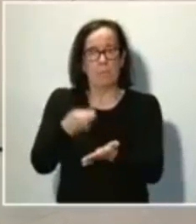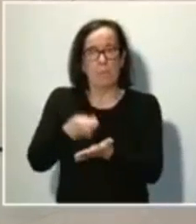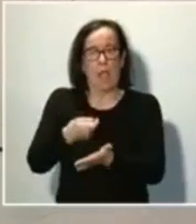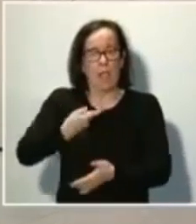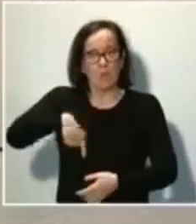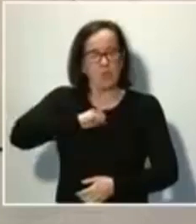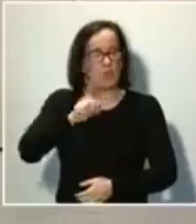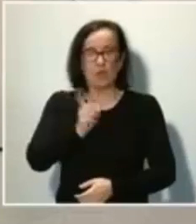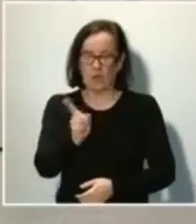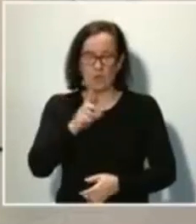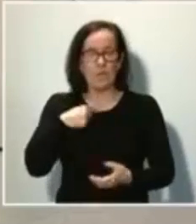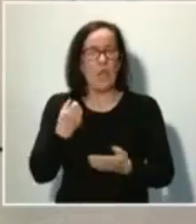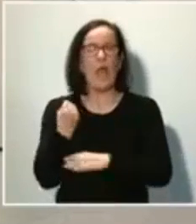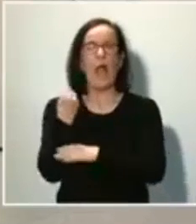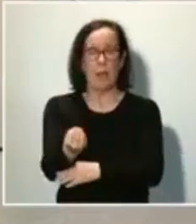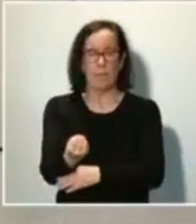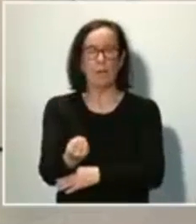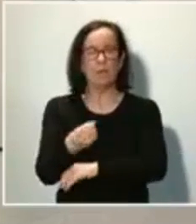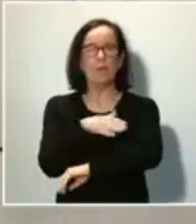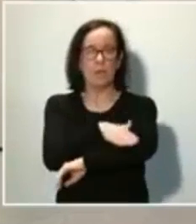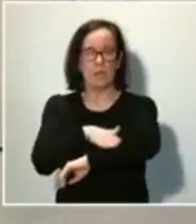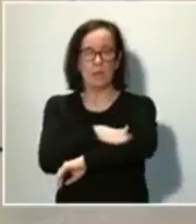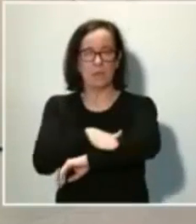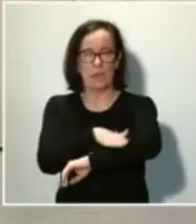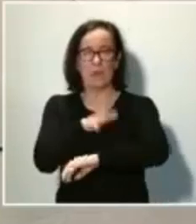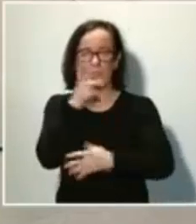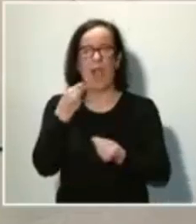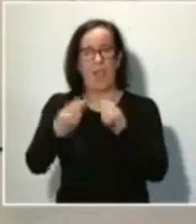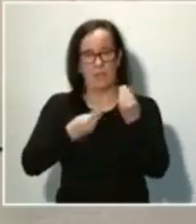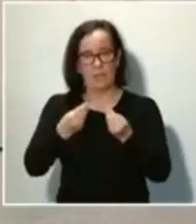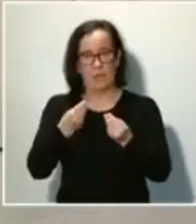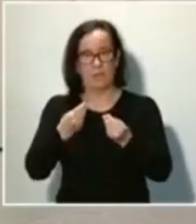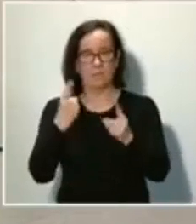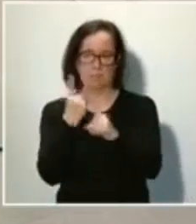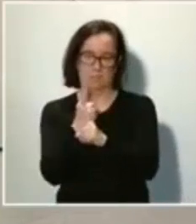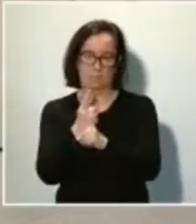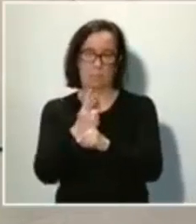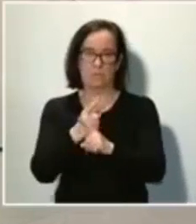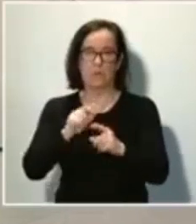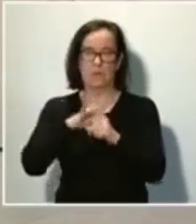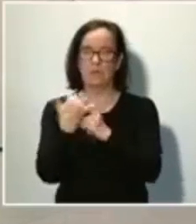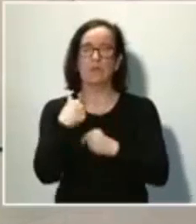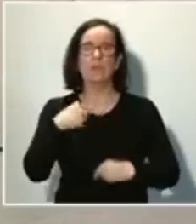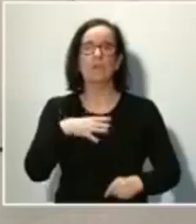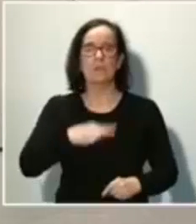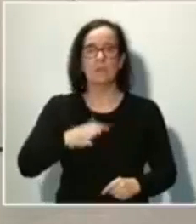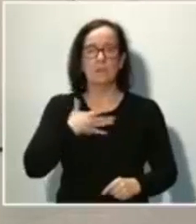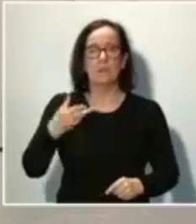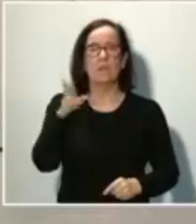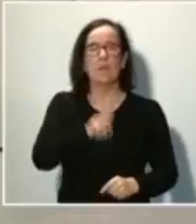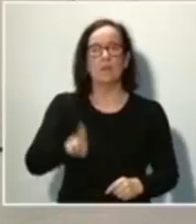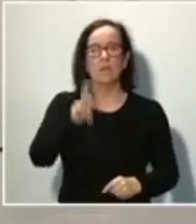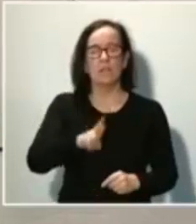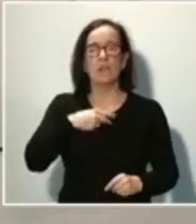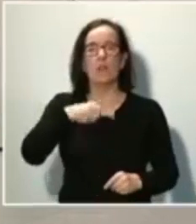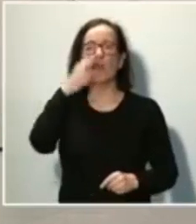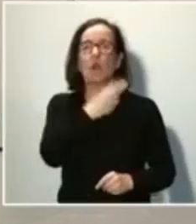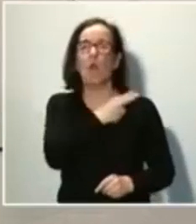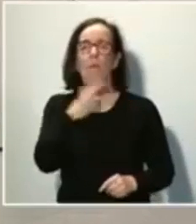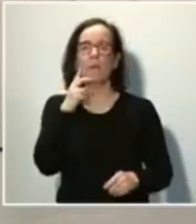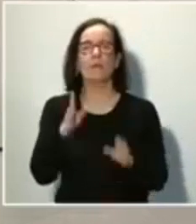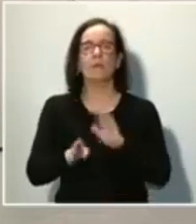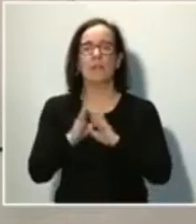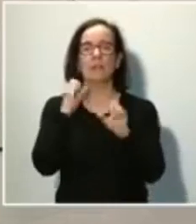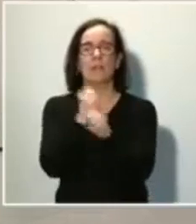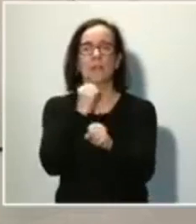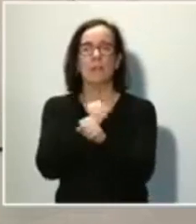a contar con el apoyo del estado para hacer frente a la situación. Quiero reiterar nuestro compromiso de seguir trabajando para poner en marcha